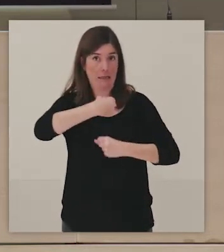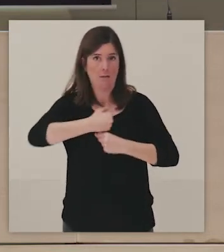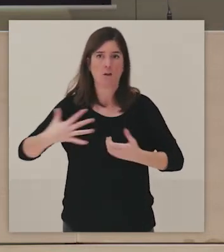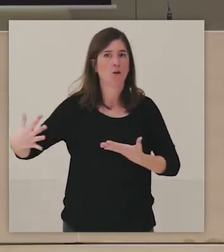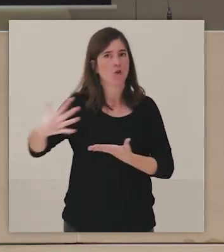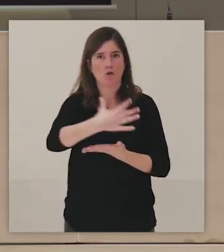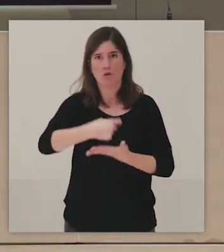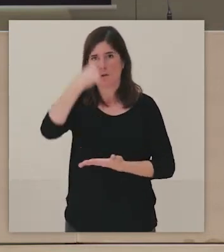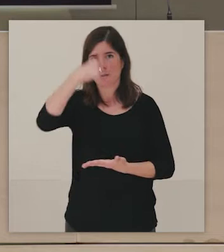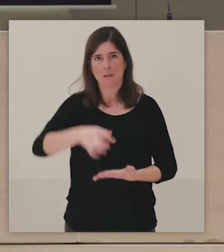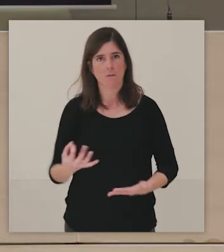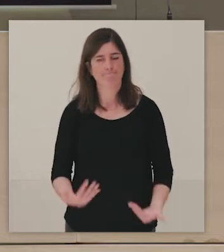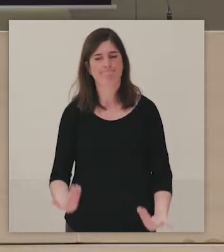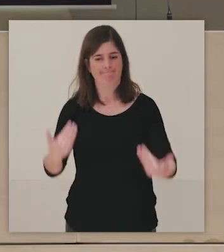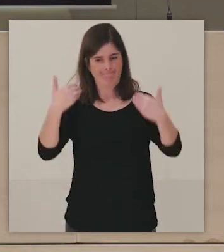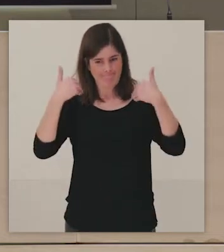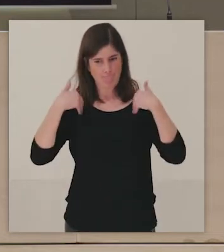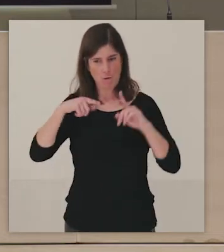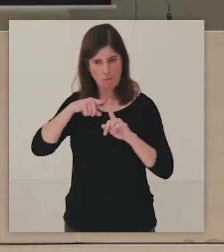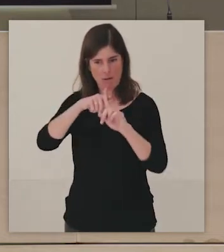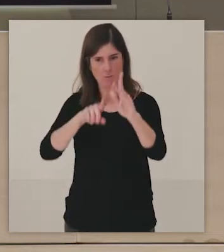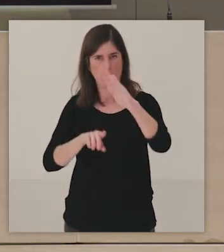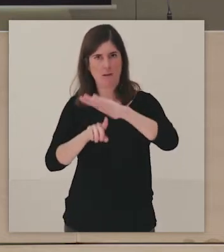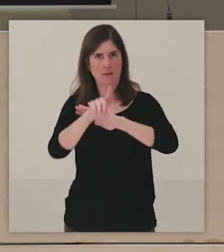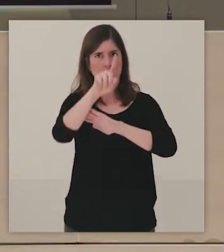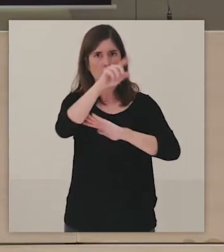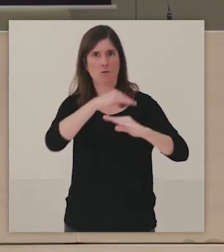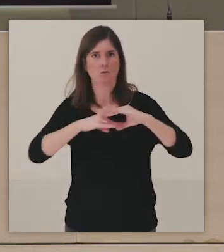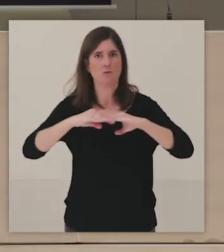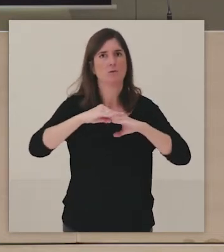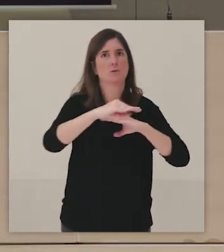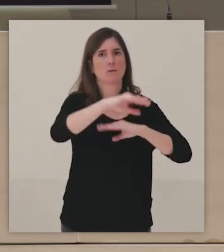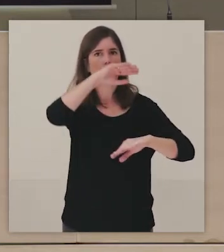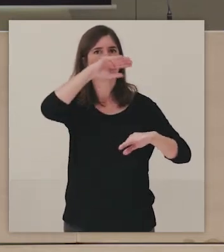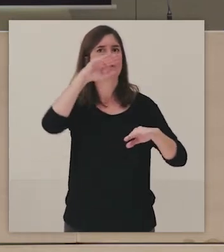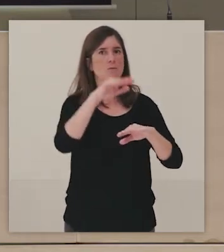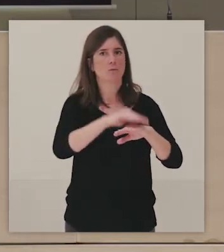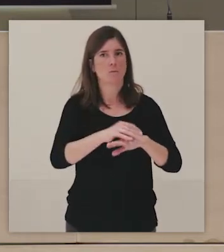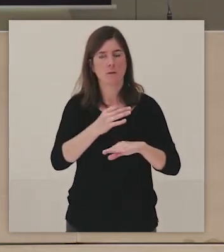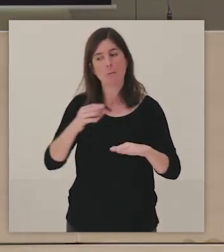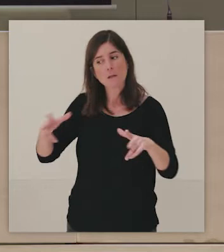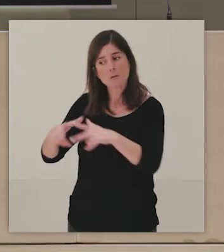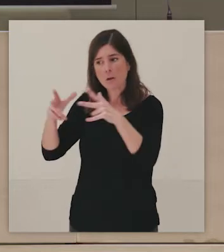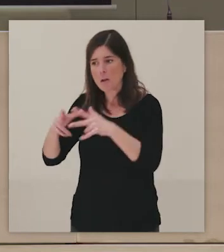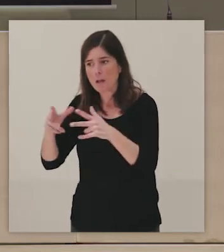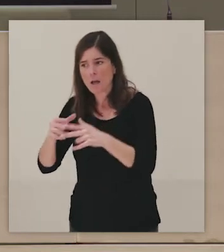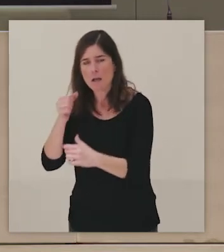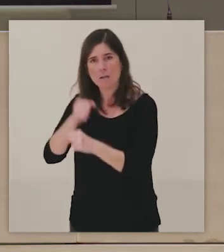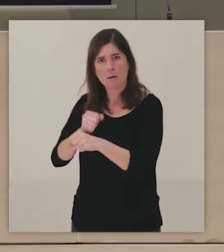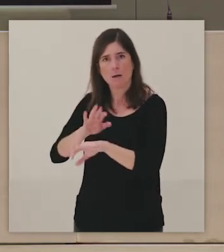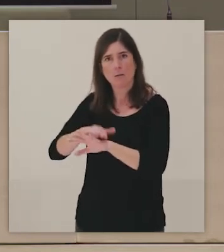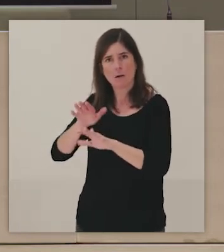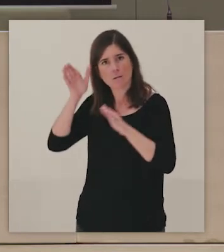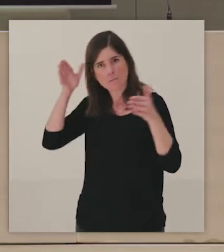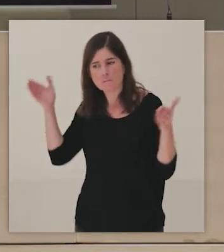sabemos que tenemos esa responsabilidad y esa obligación con la sociedad, ¿no?, de devolver y de trabajar para ellos. Bueno, ahí